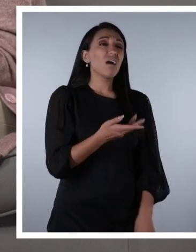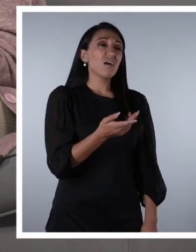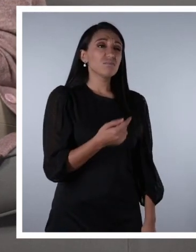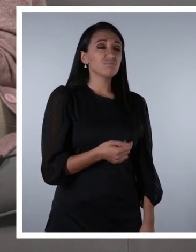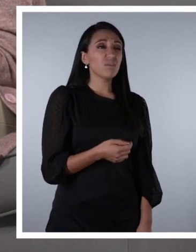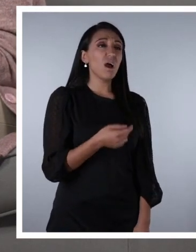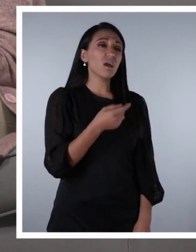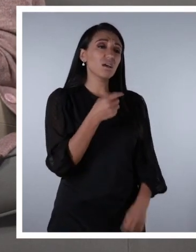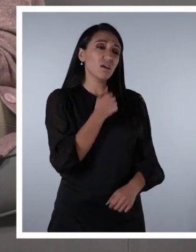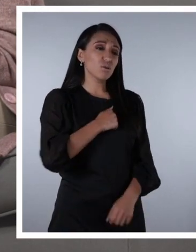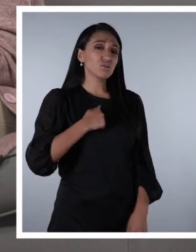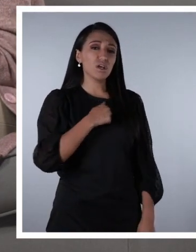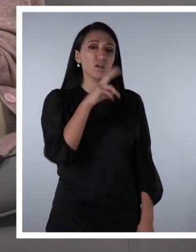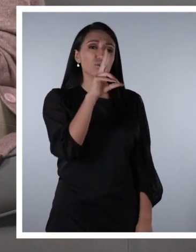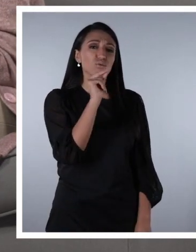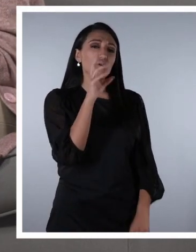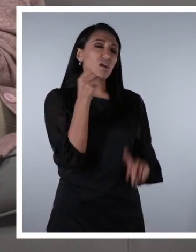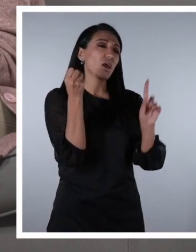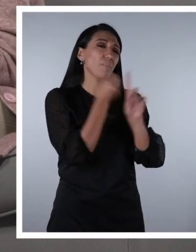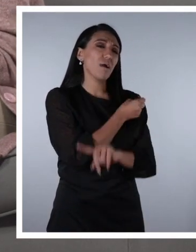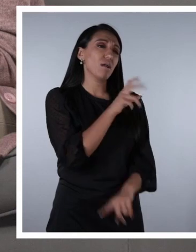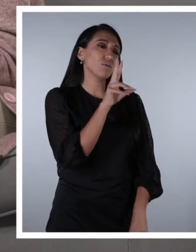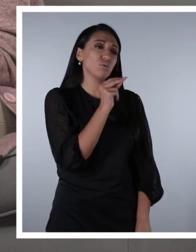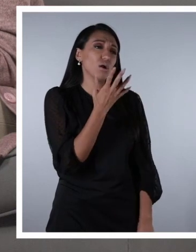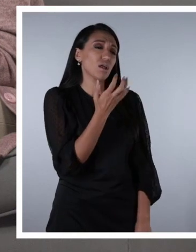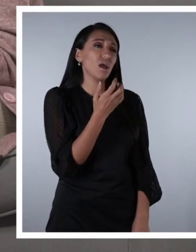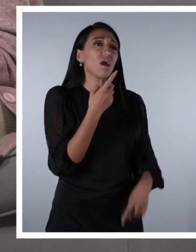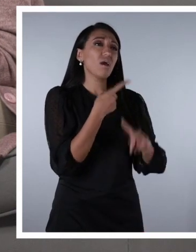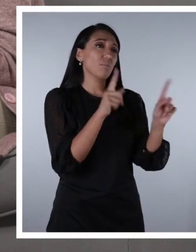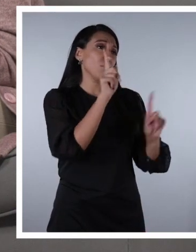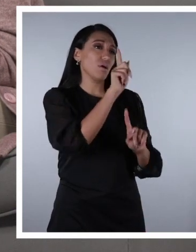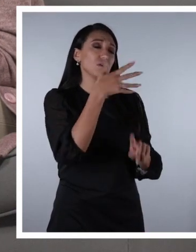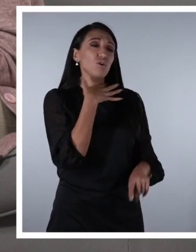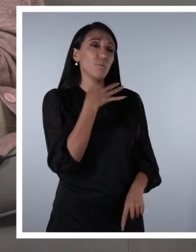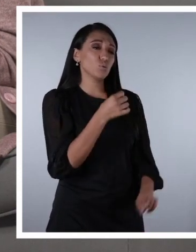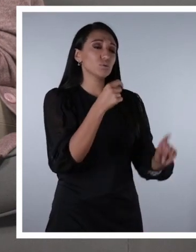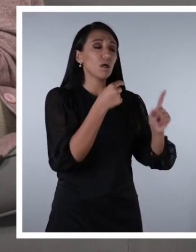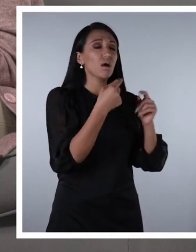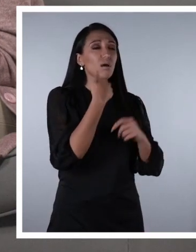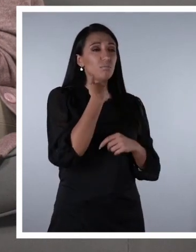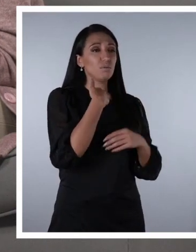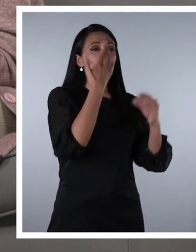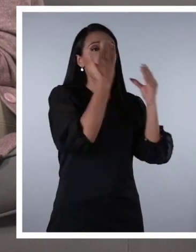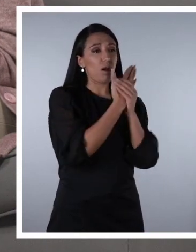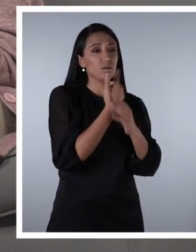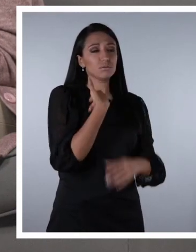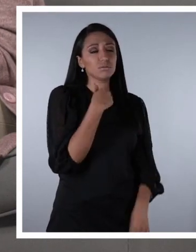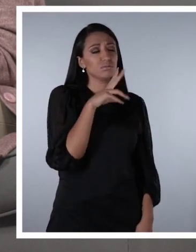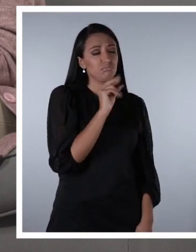Que no quise pegarle, pero que no me gustó lo que dijo acerca de mí.